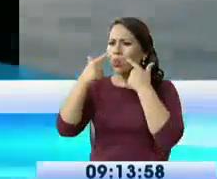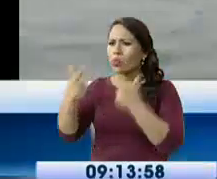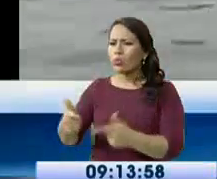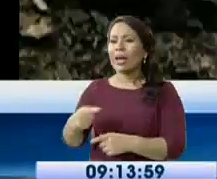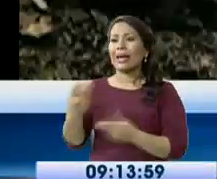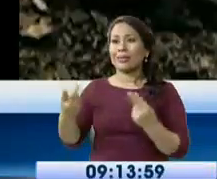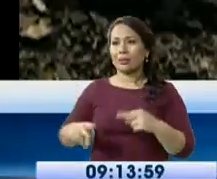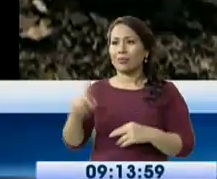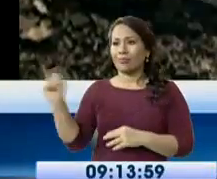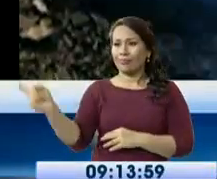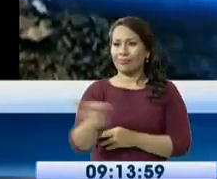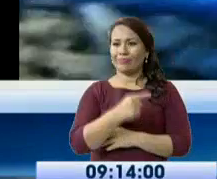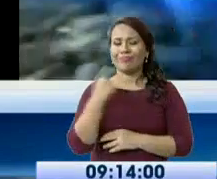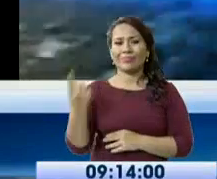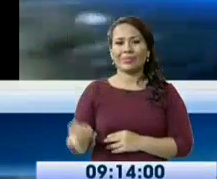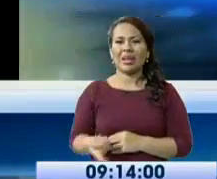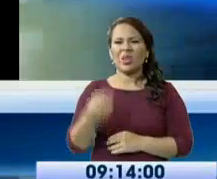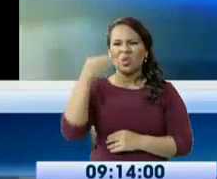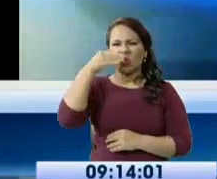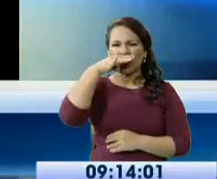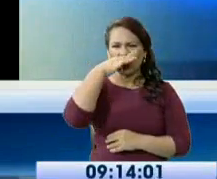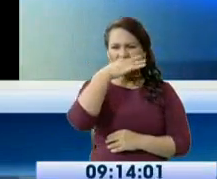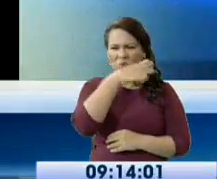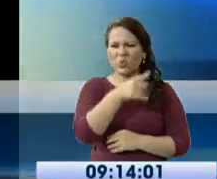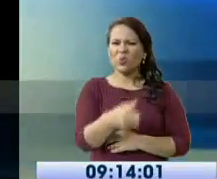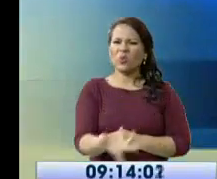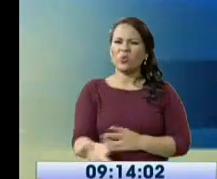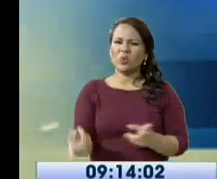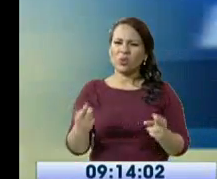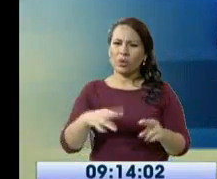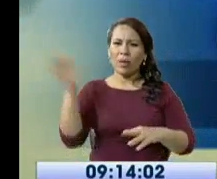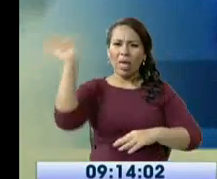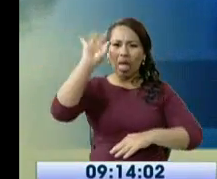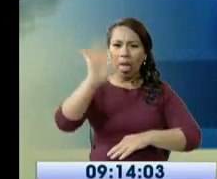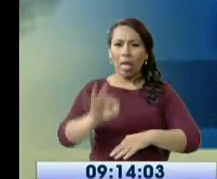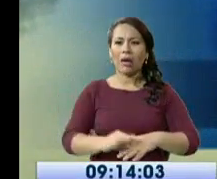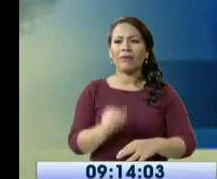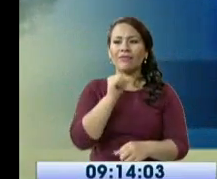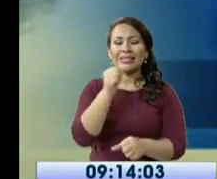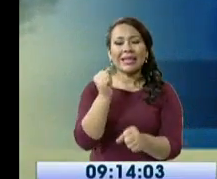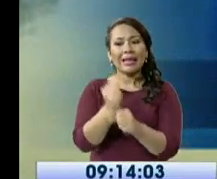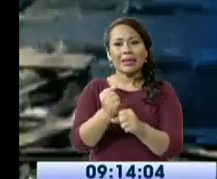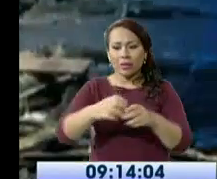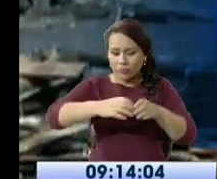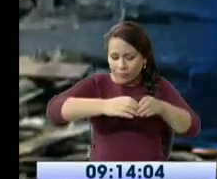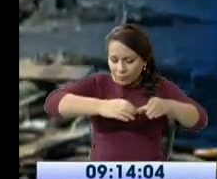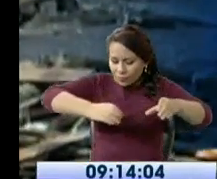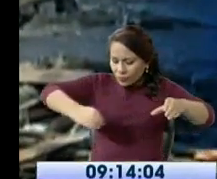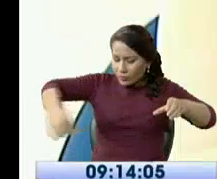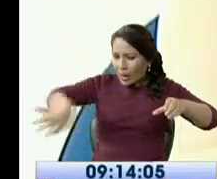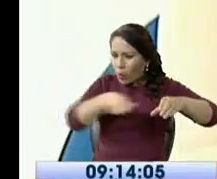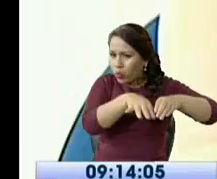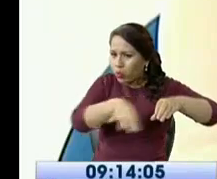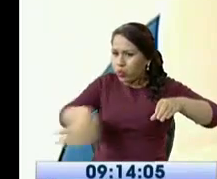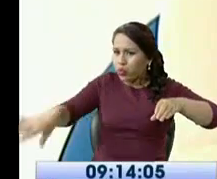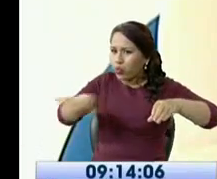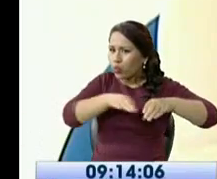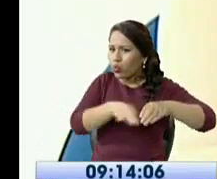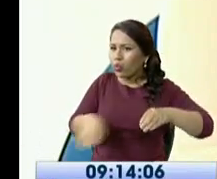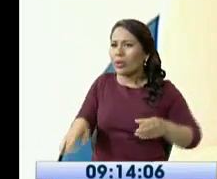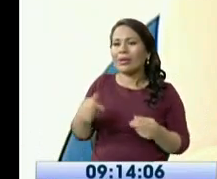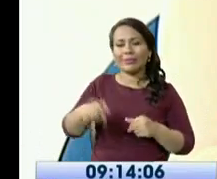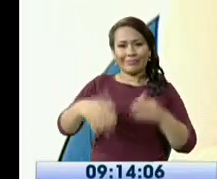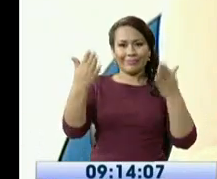suman otros factores, la influencia de la marea y la falta de dragados en los afluentes que rodean a la ciudad. En Guayaquil